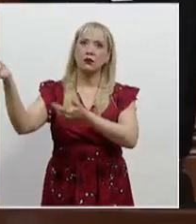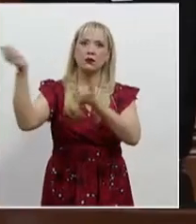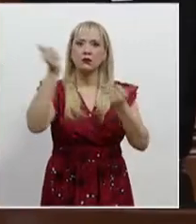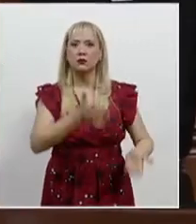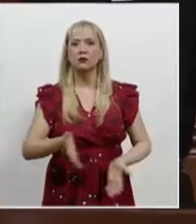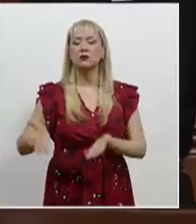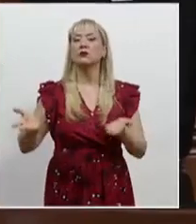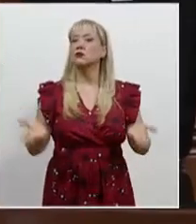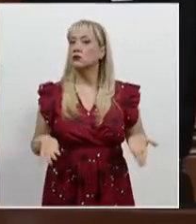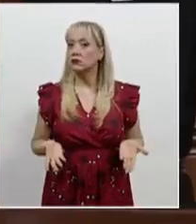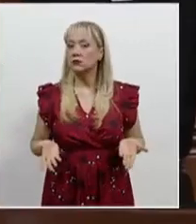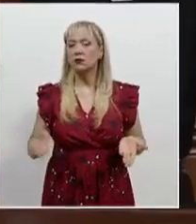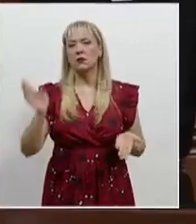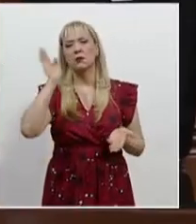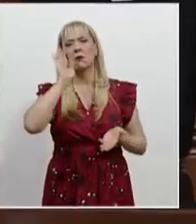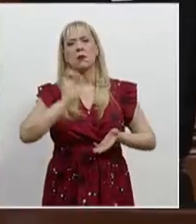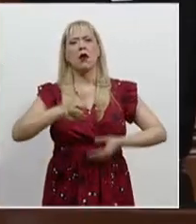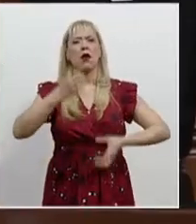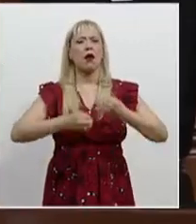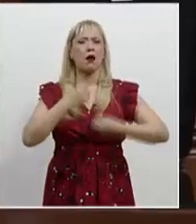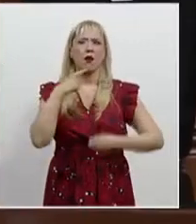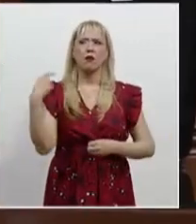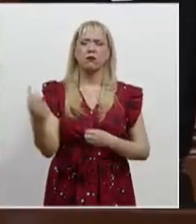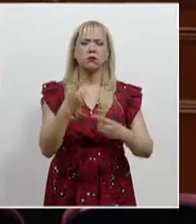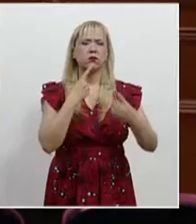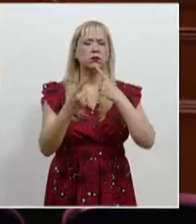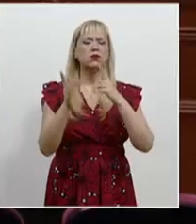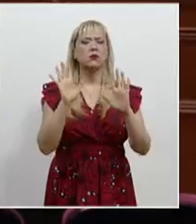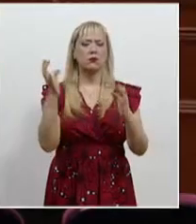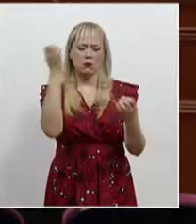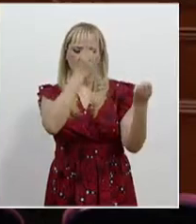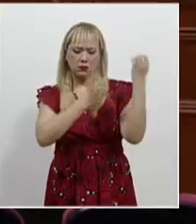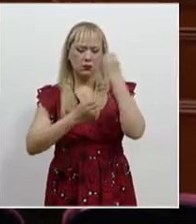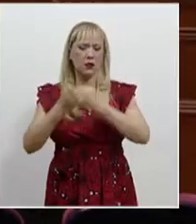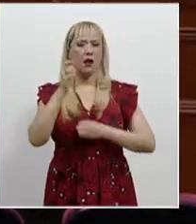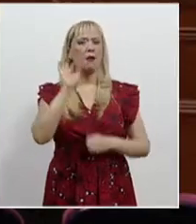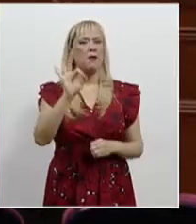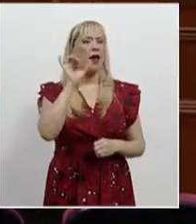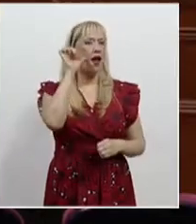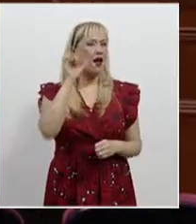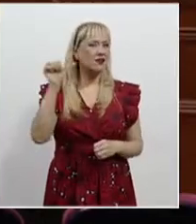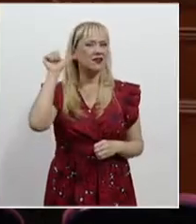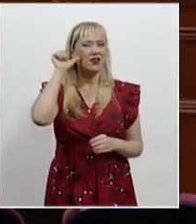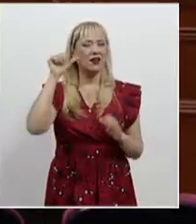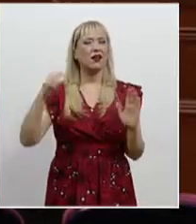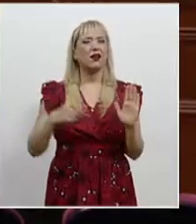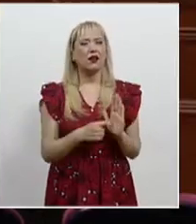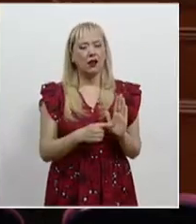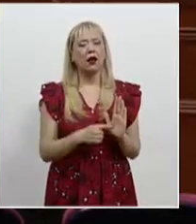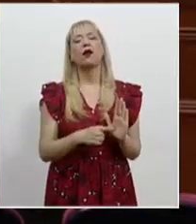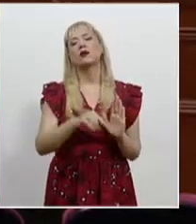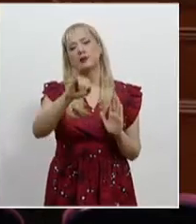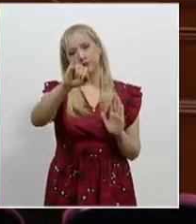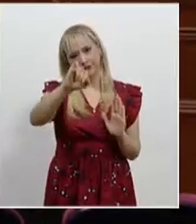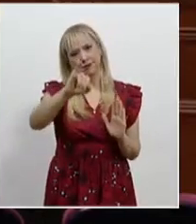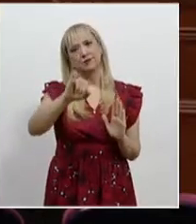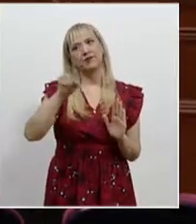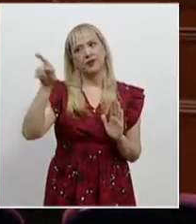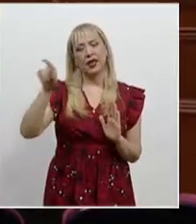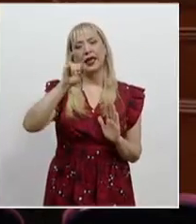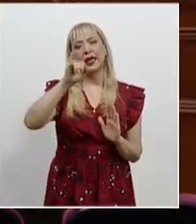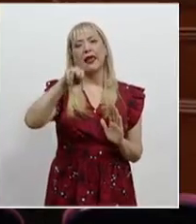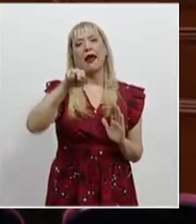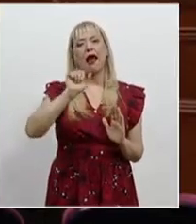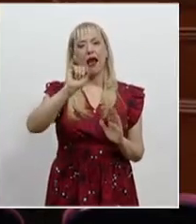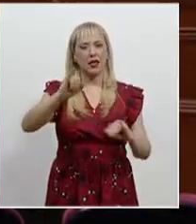reiteró el criterio por el que resolvió los recursos de revisión el día de ayer. Es decir, confirmó la decisión del INAE que